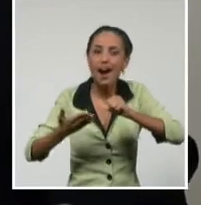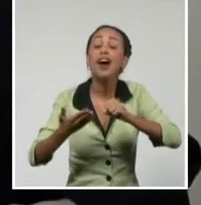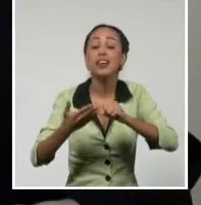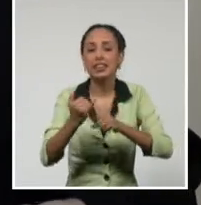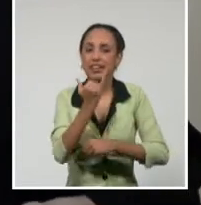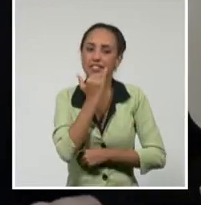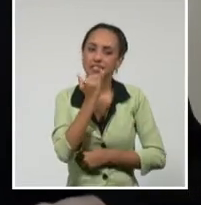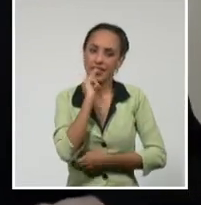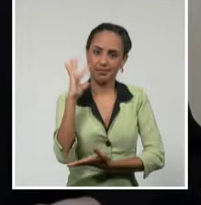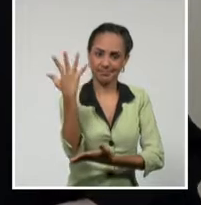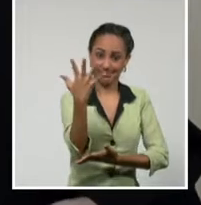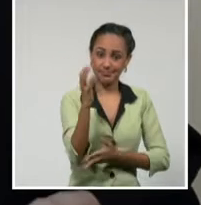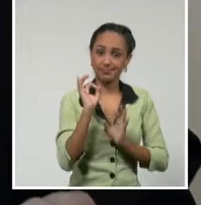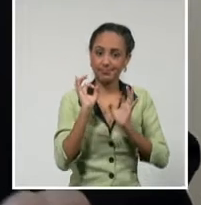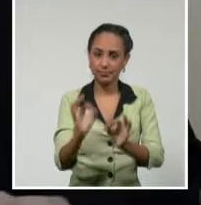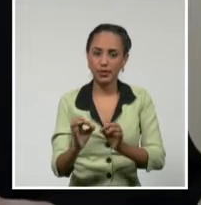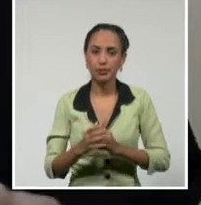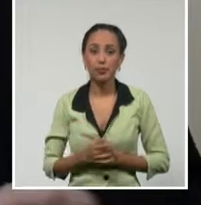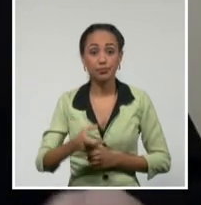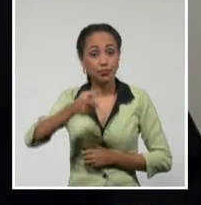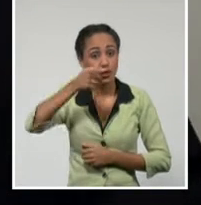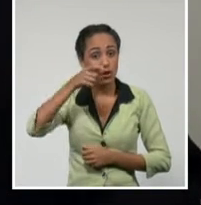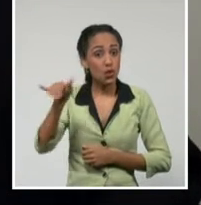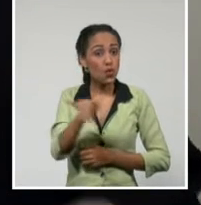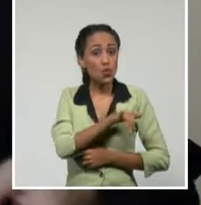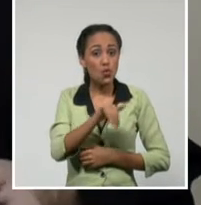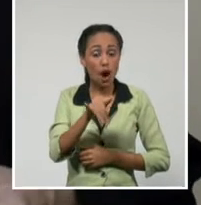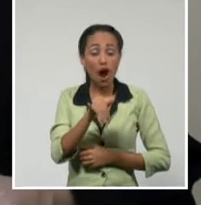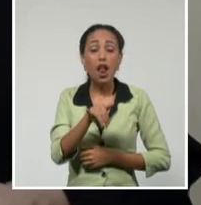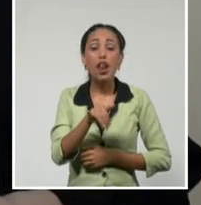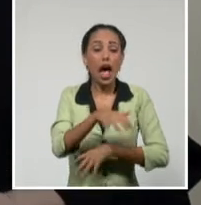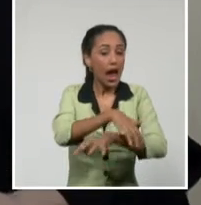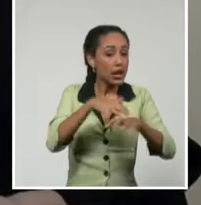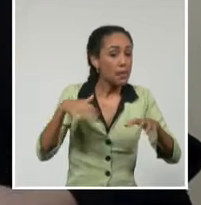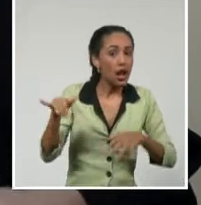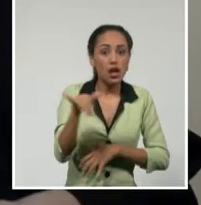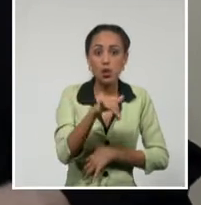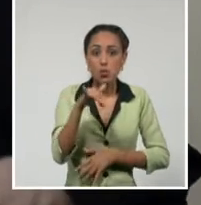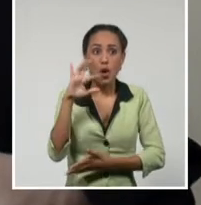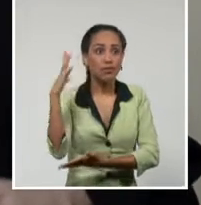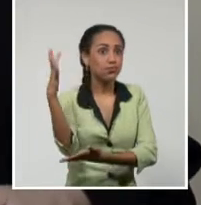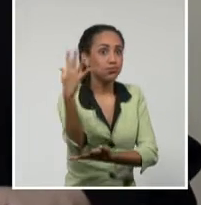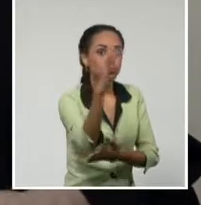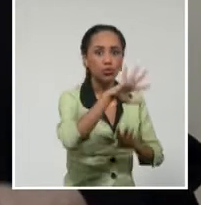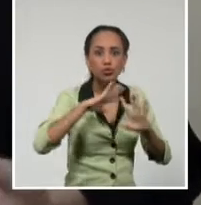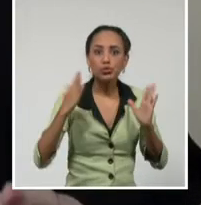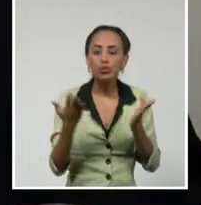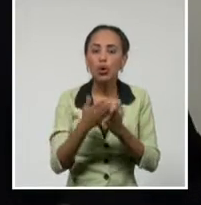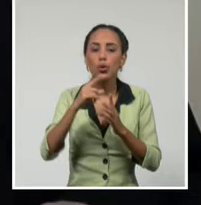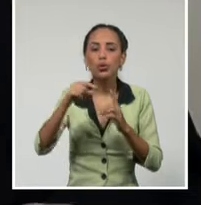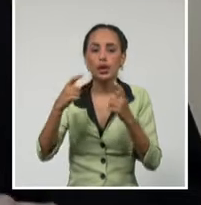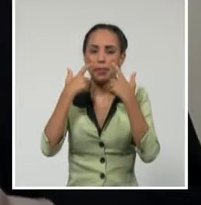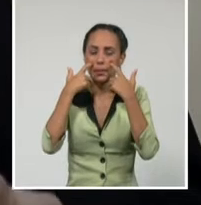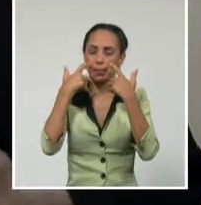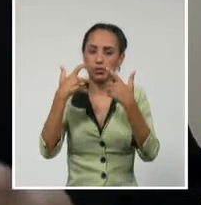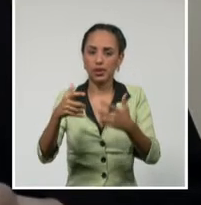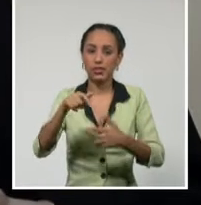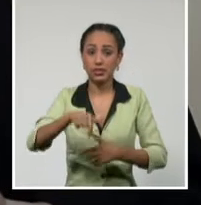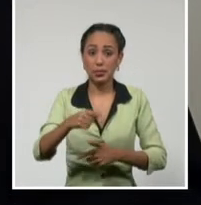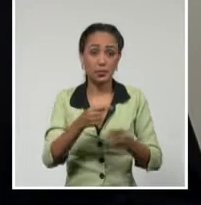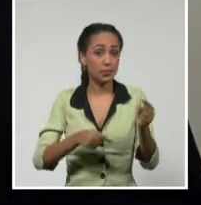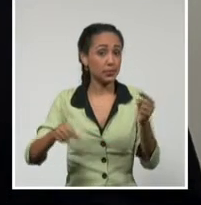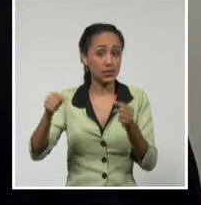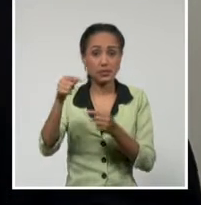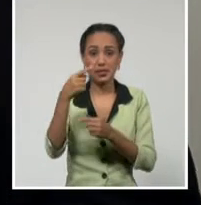protección no solo de los animales, sino de sus ecosistemas, se convierte en un tema urgente, sobre todo si tenemos